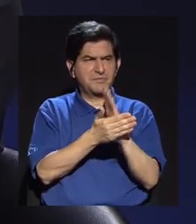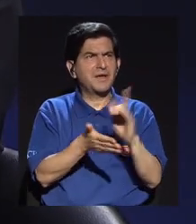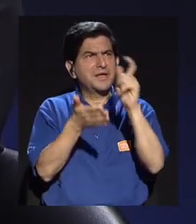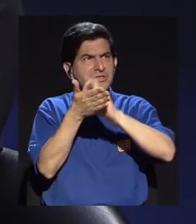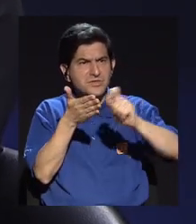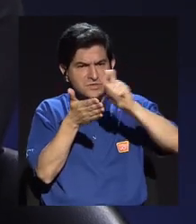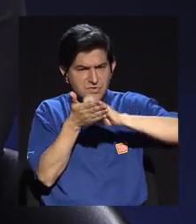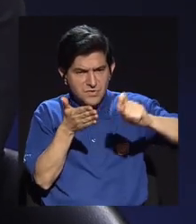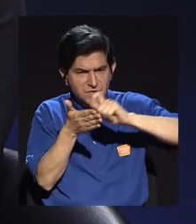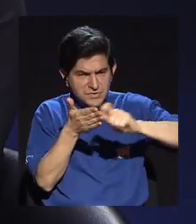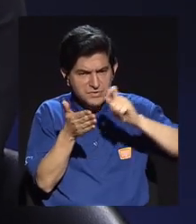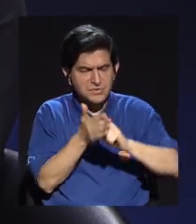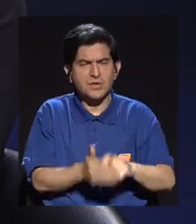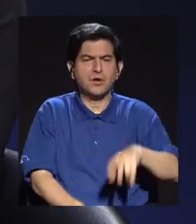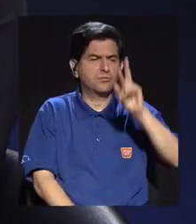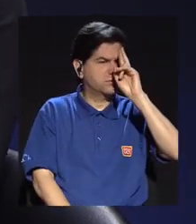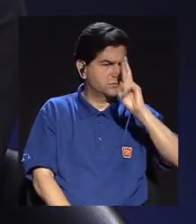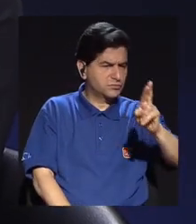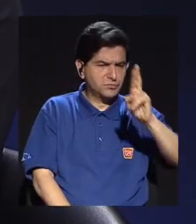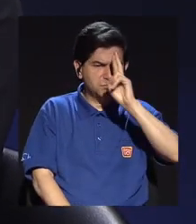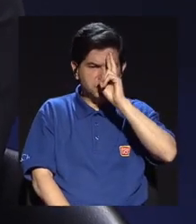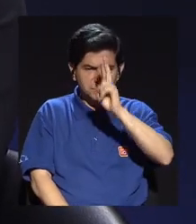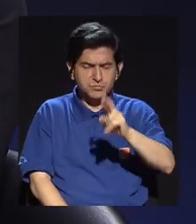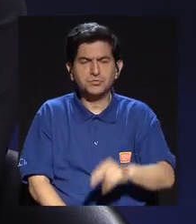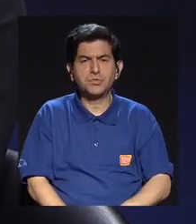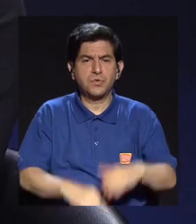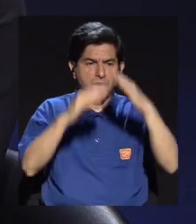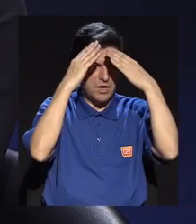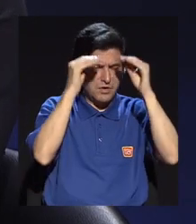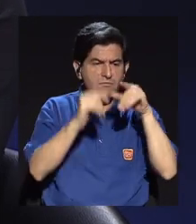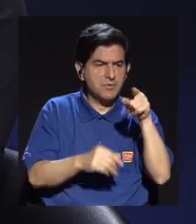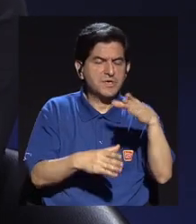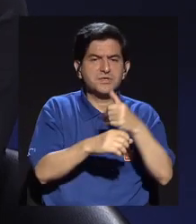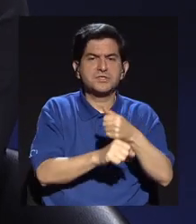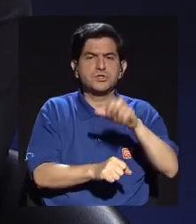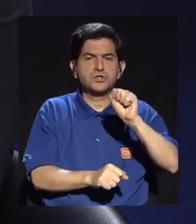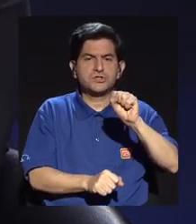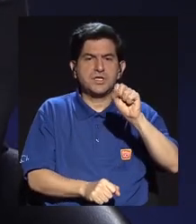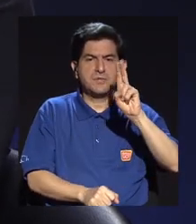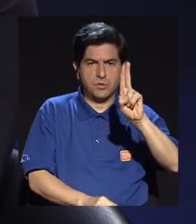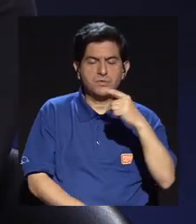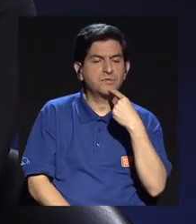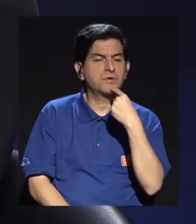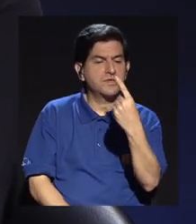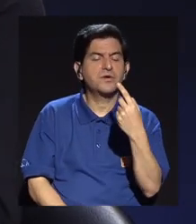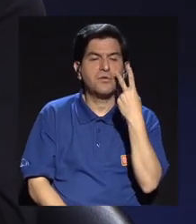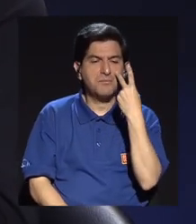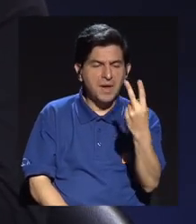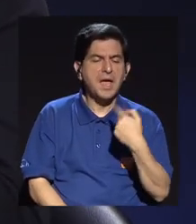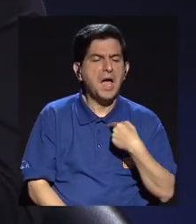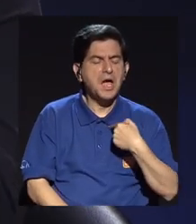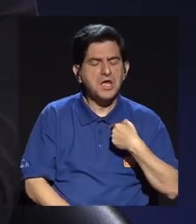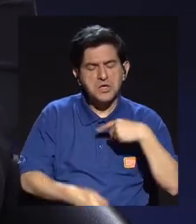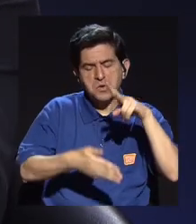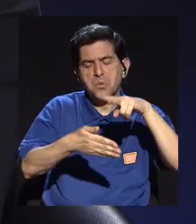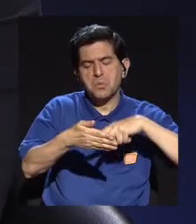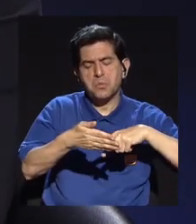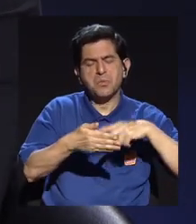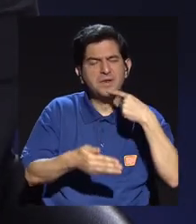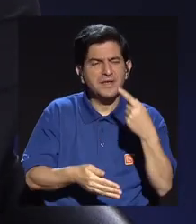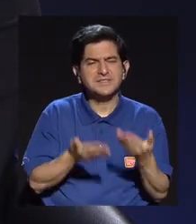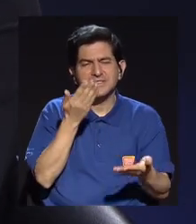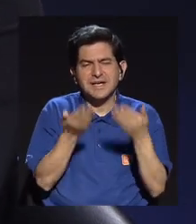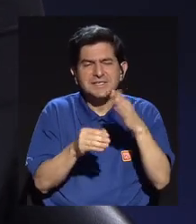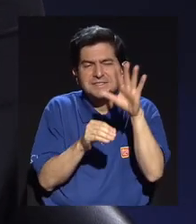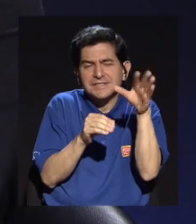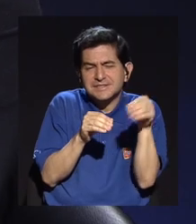escribirlos, ha sido muy respetuoso, tanto los reportajes que hizo Silvia, donde me decía véalo y yo lo revisaba y le decía me parece que esto y